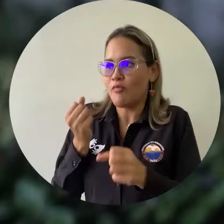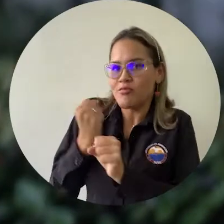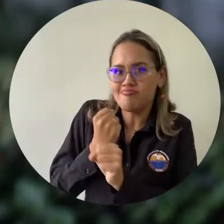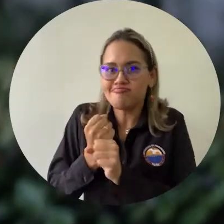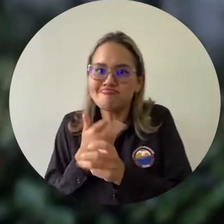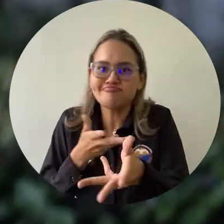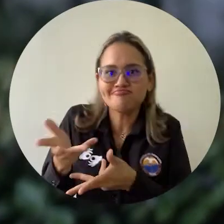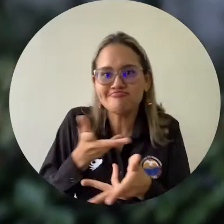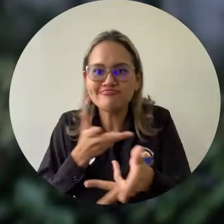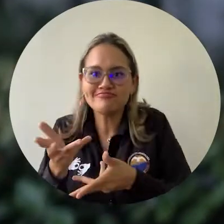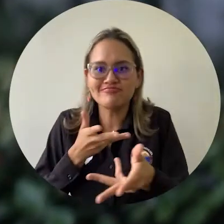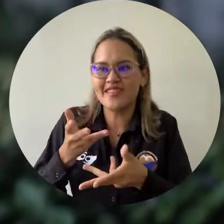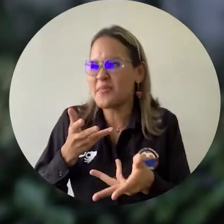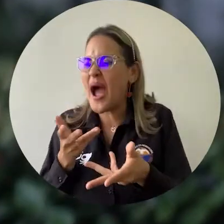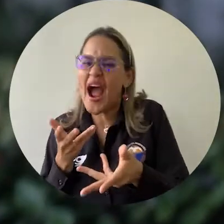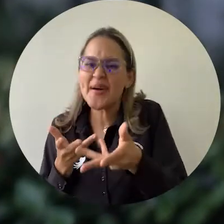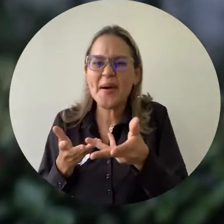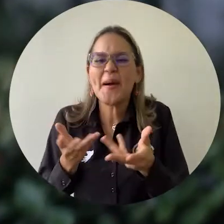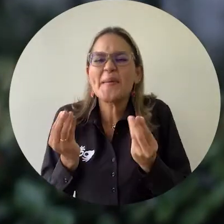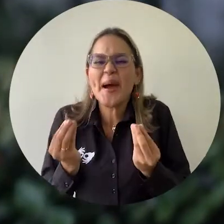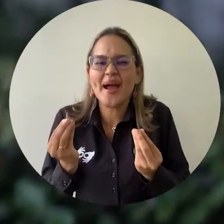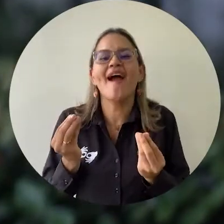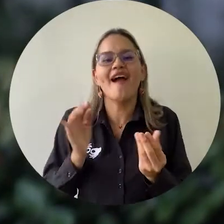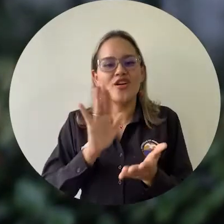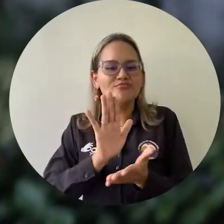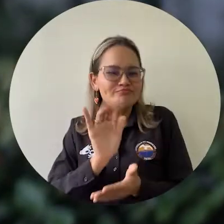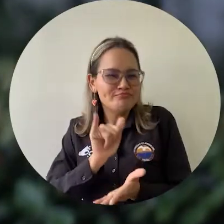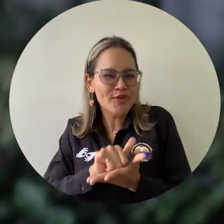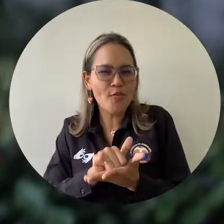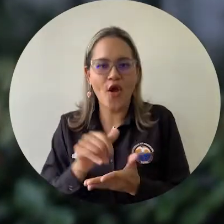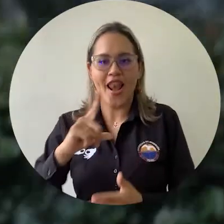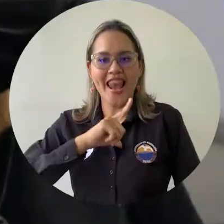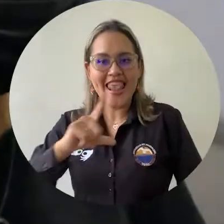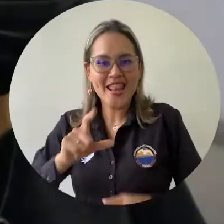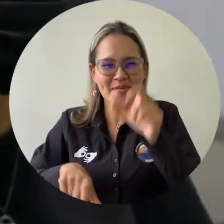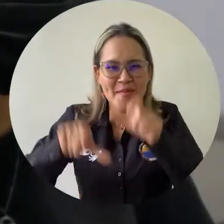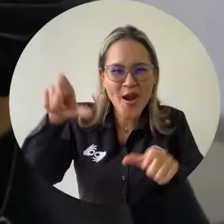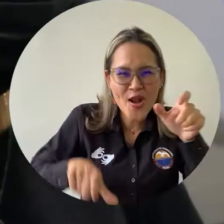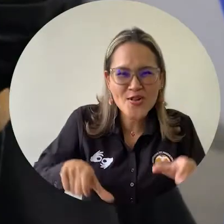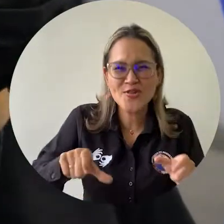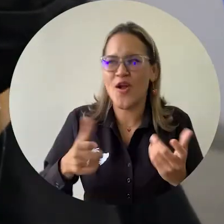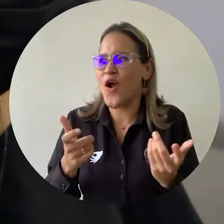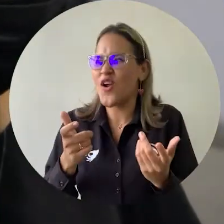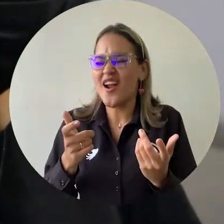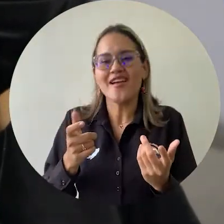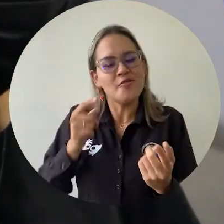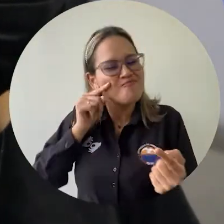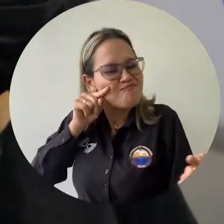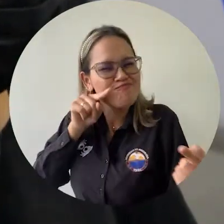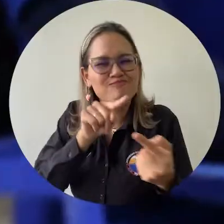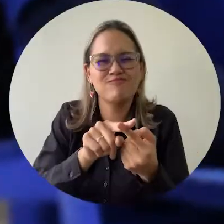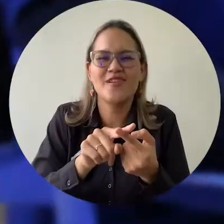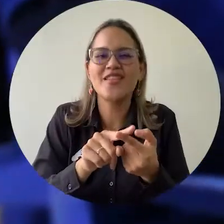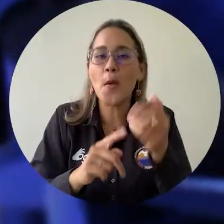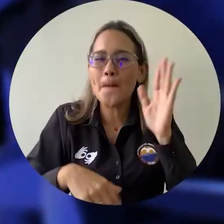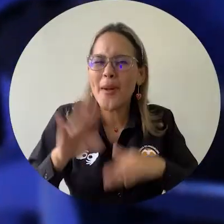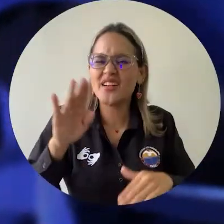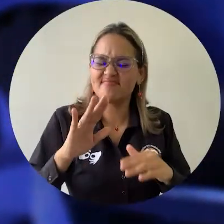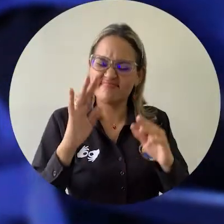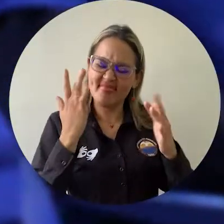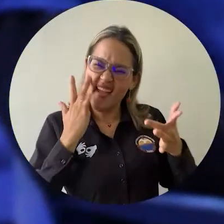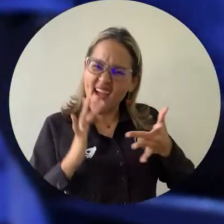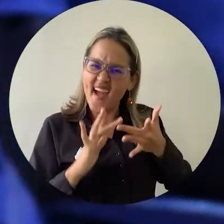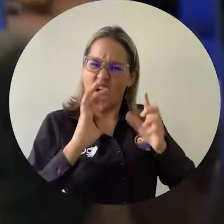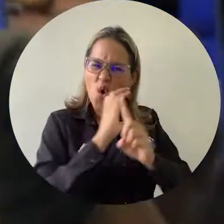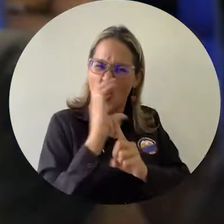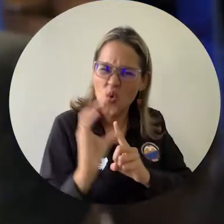busca enlazar esos líderes sociales, esas organizaciones, para trabajar por un solo objetivo, que es en los temas